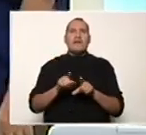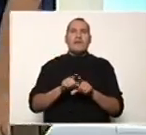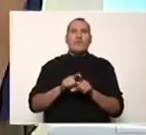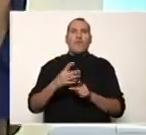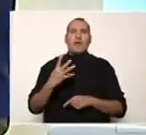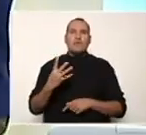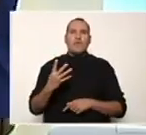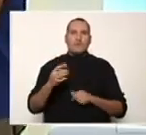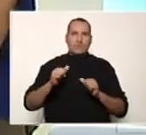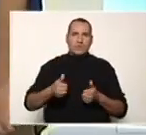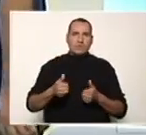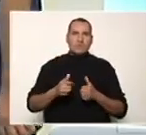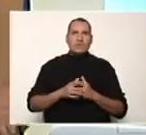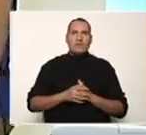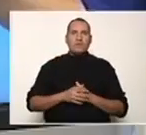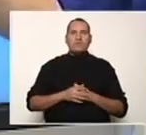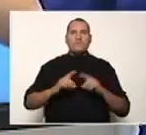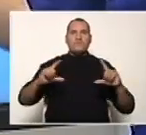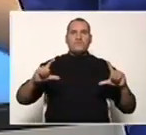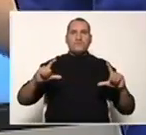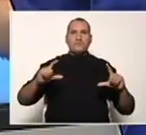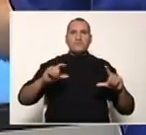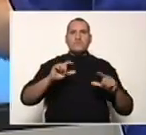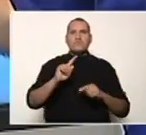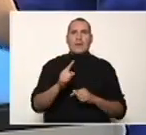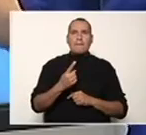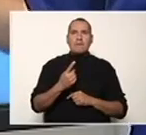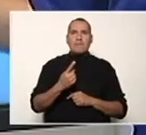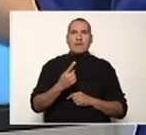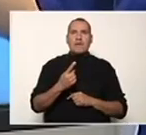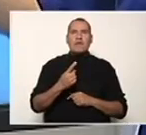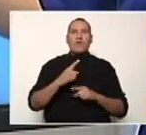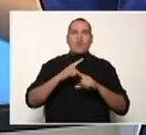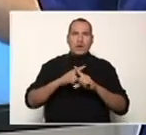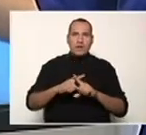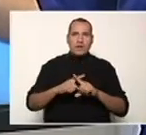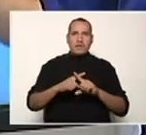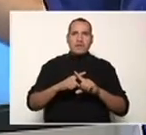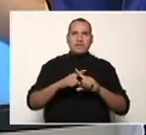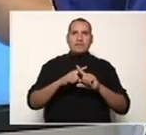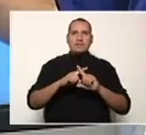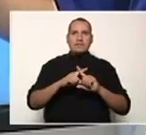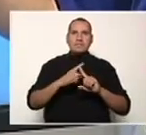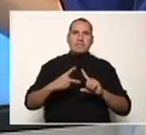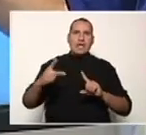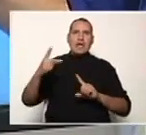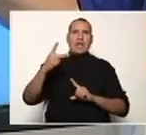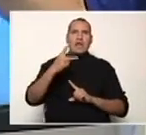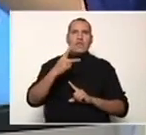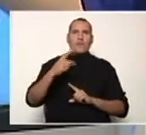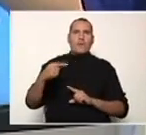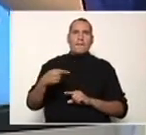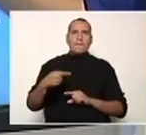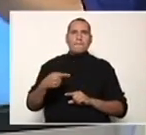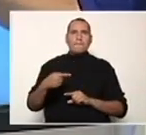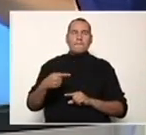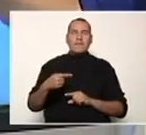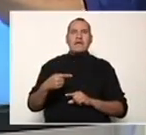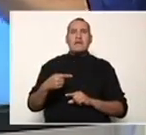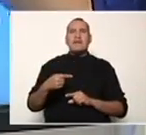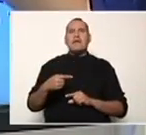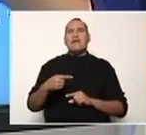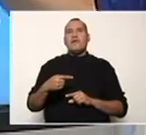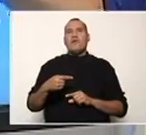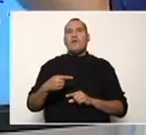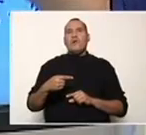Comenzamos. Elevo al cuadrado el primer término. x al cuadrado menos el doble